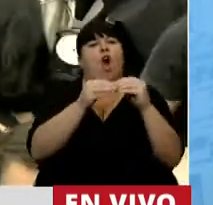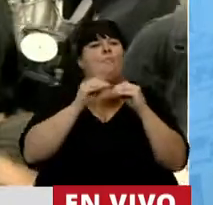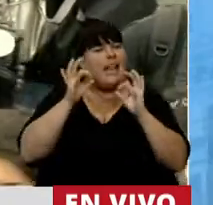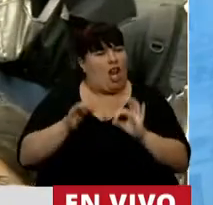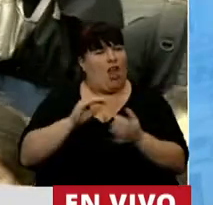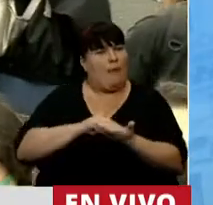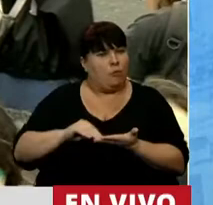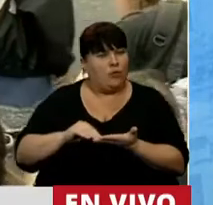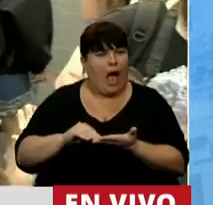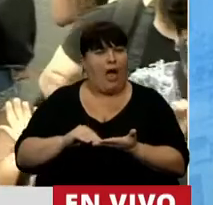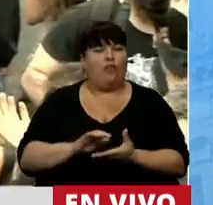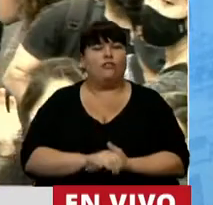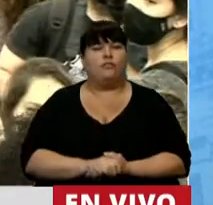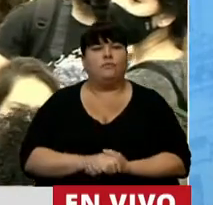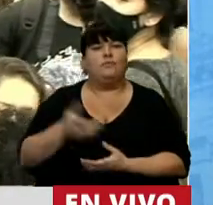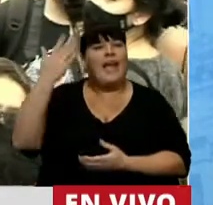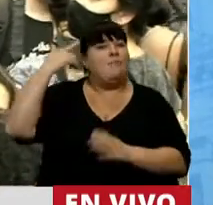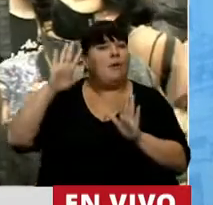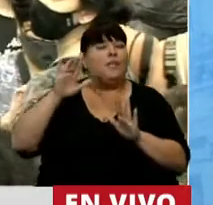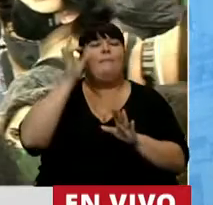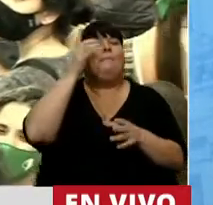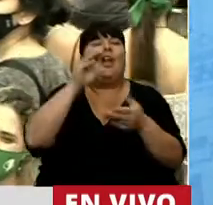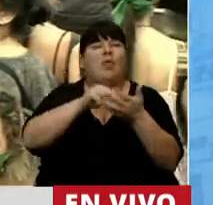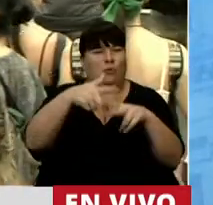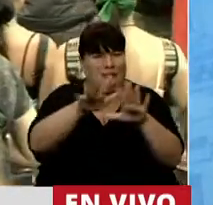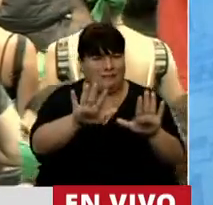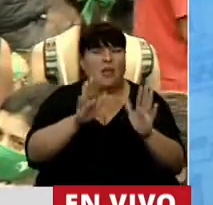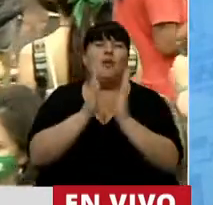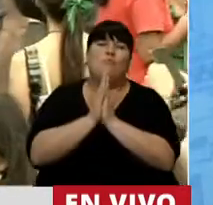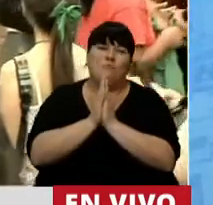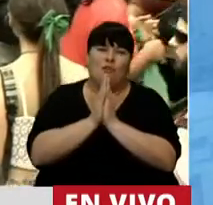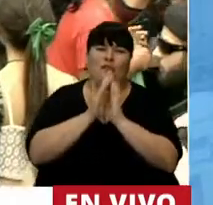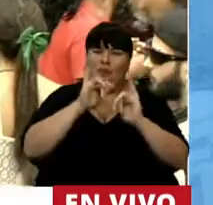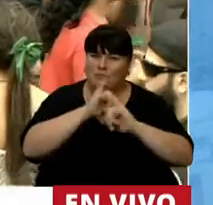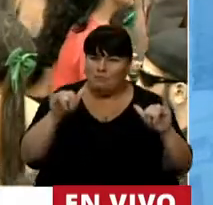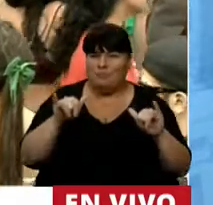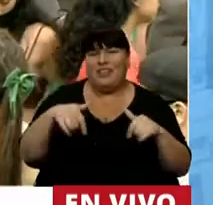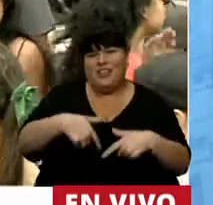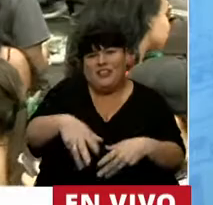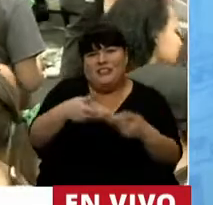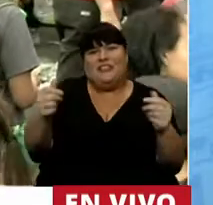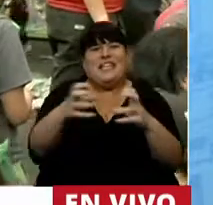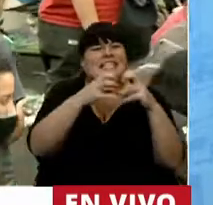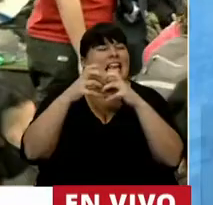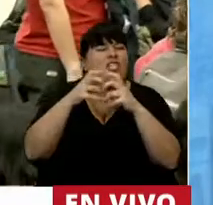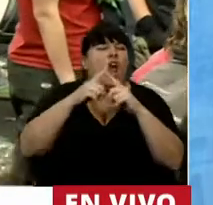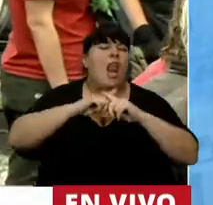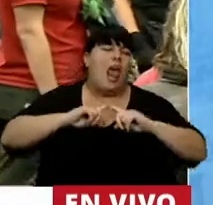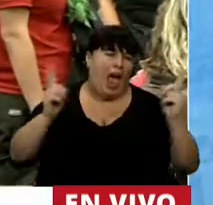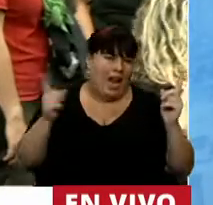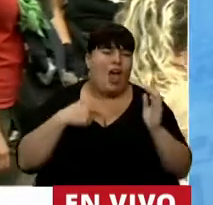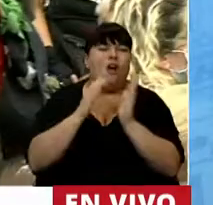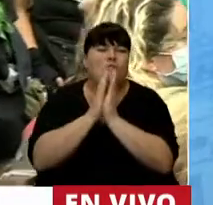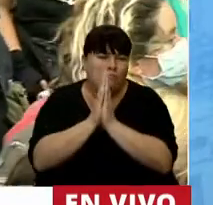diputados de aquel entonces... Diputado, discúlpame un segundito. Les pido, por favor, estamos terminando la sesión muy, muy larga.